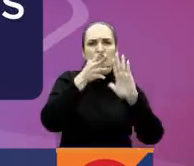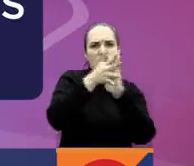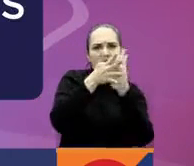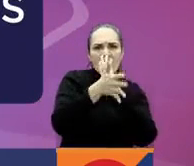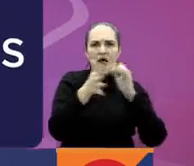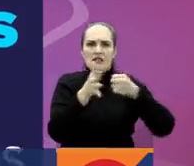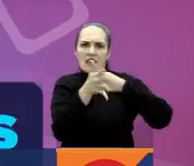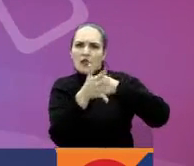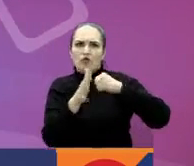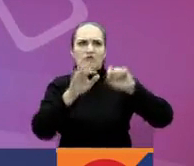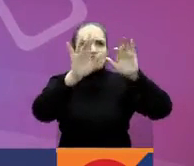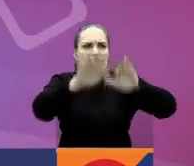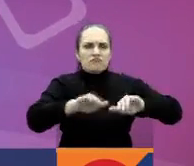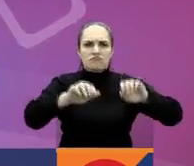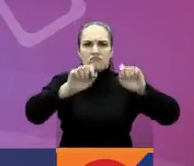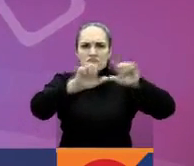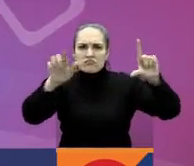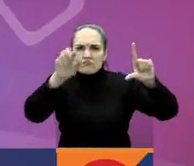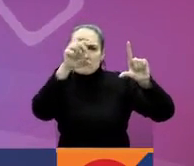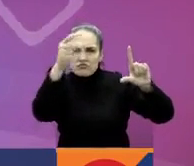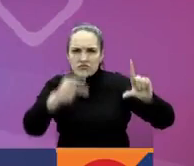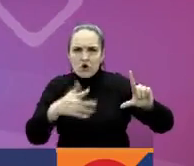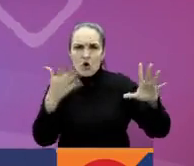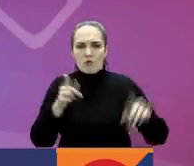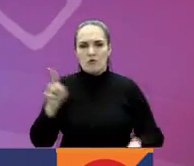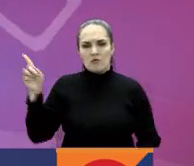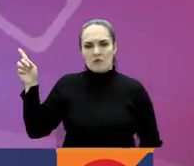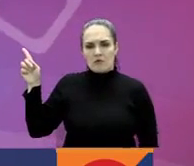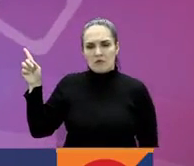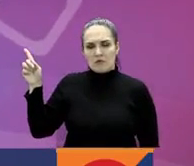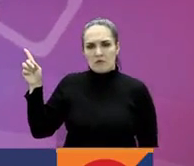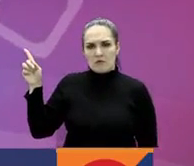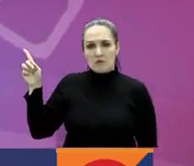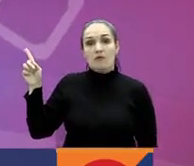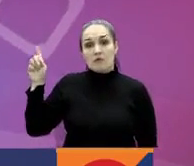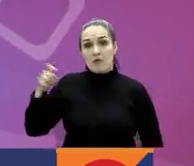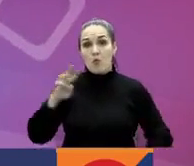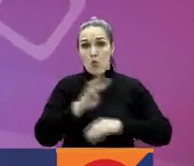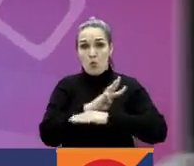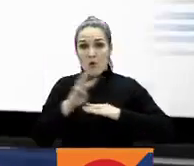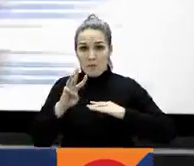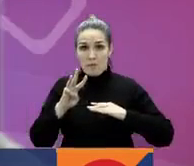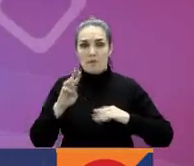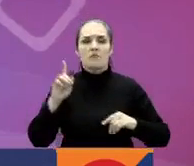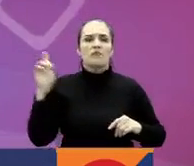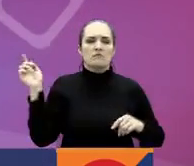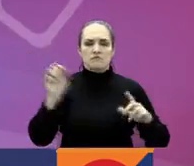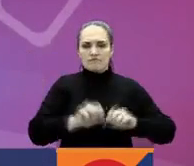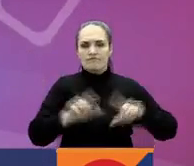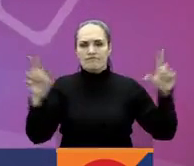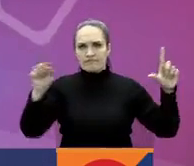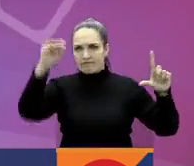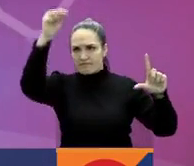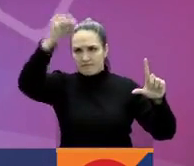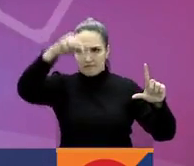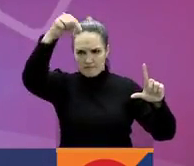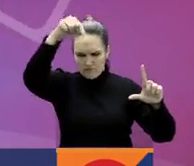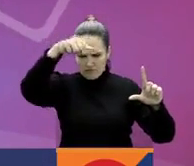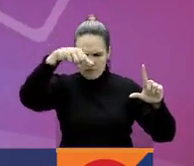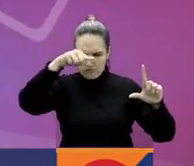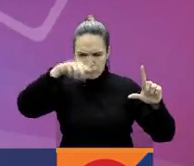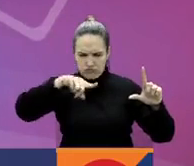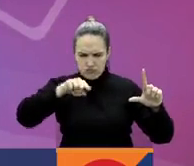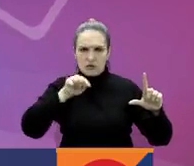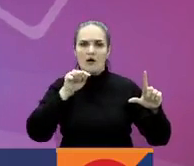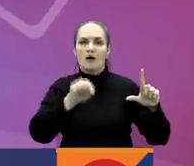artificial, vaya a la página www.mintic.go.co. Allí tendrá que desplazarse hasta la parte inferior del sitio web y